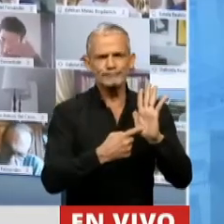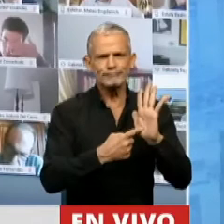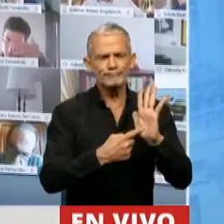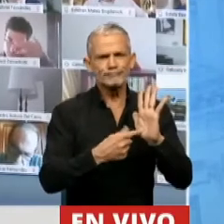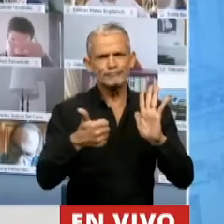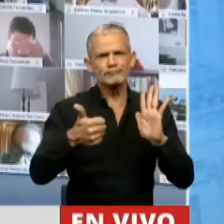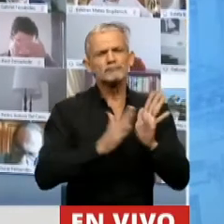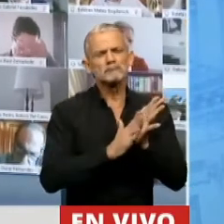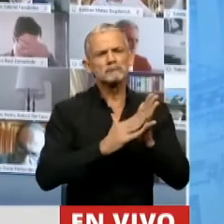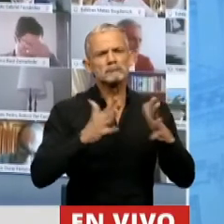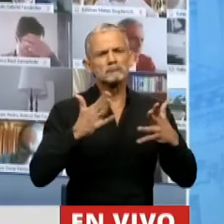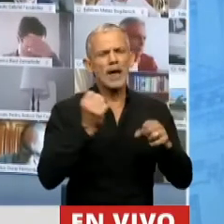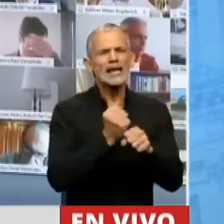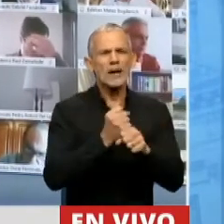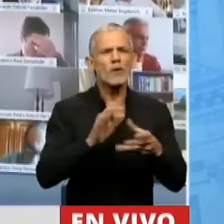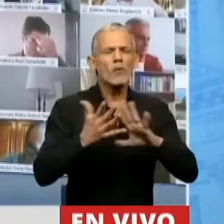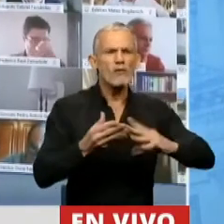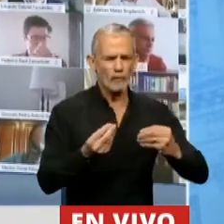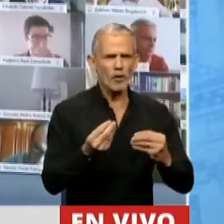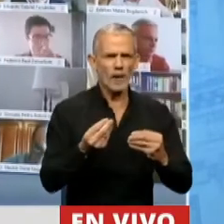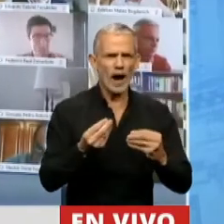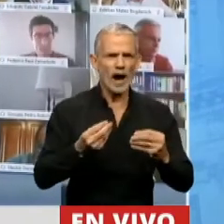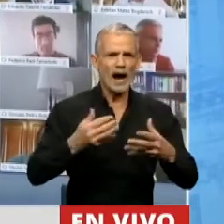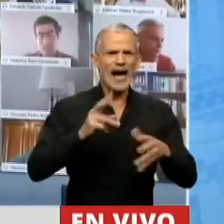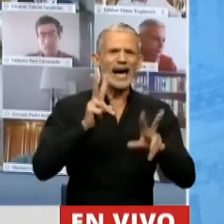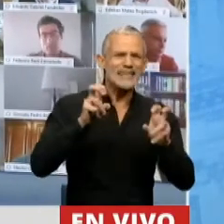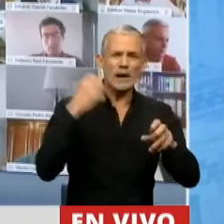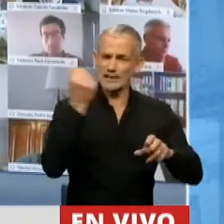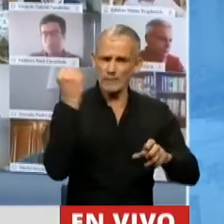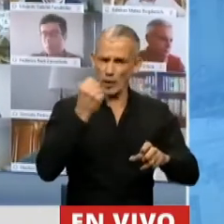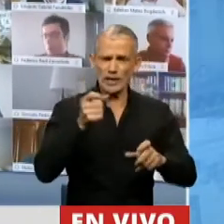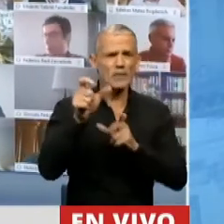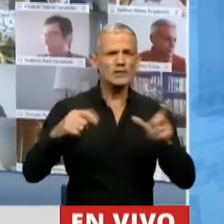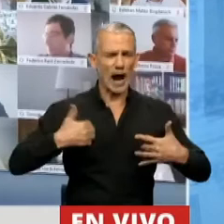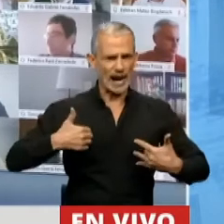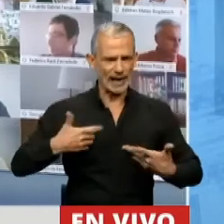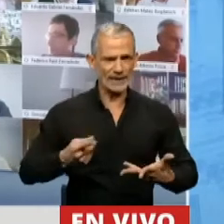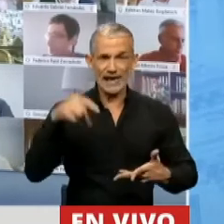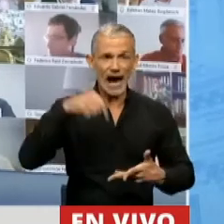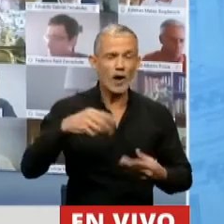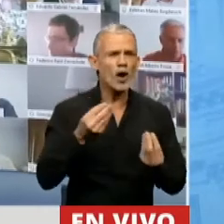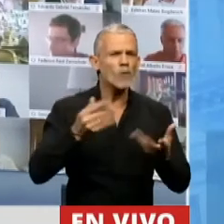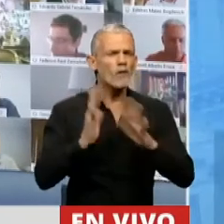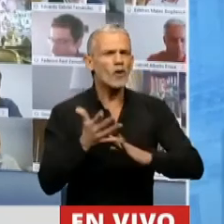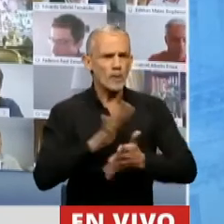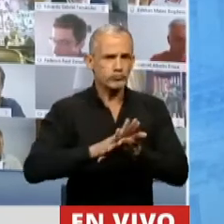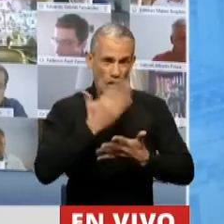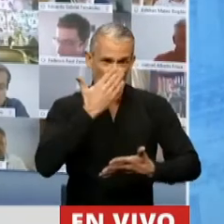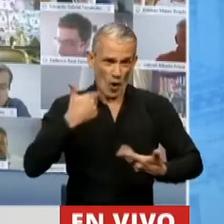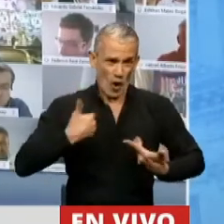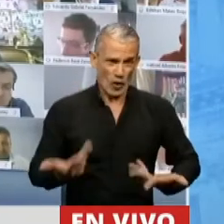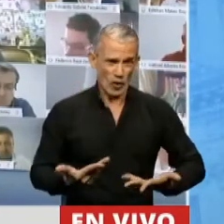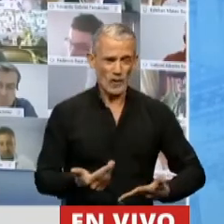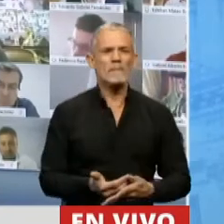respecto de cómo debemos encarar los grandes temas los argentinos y en este caso cómo lo estamos haciendo los cordobeses.